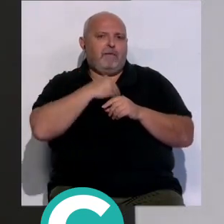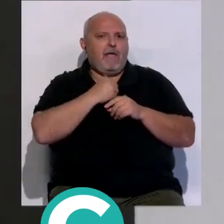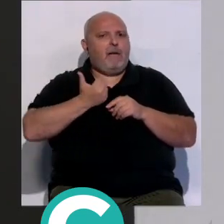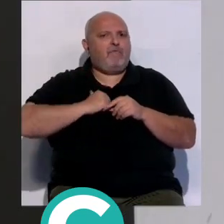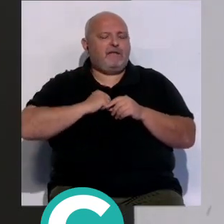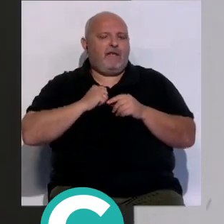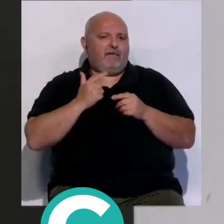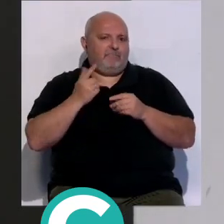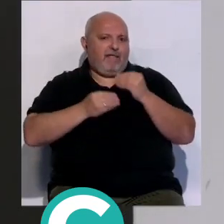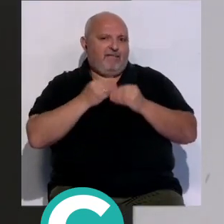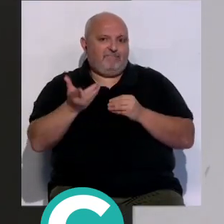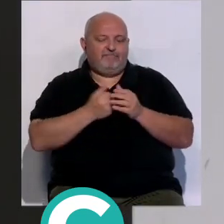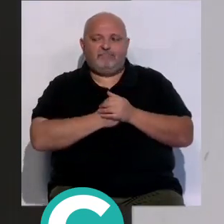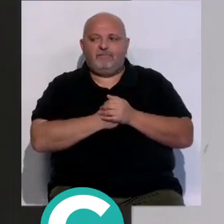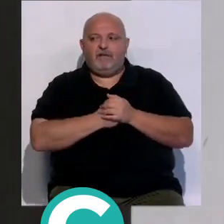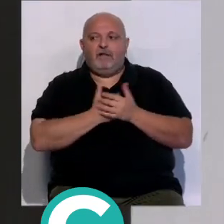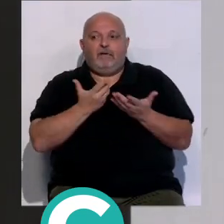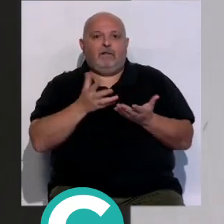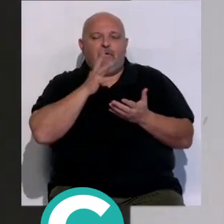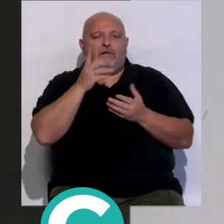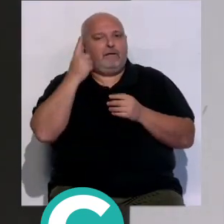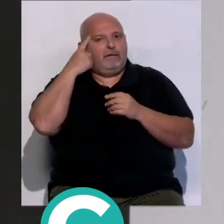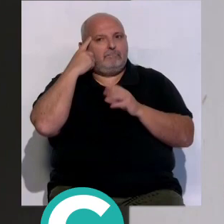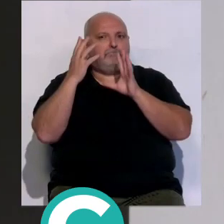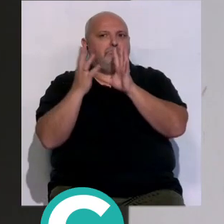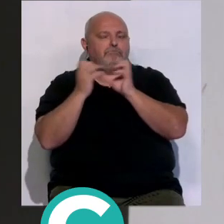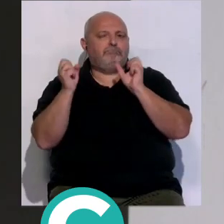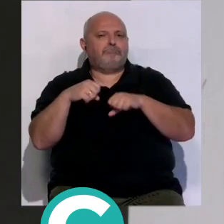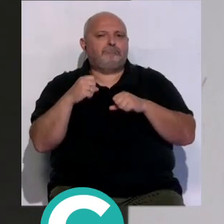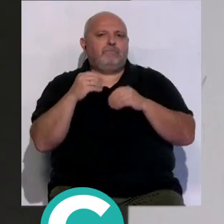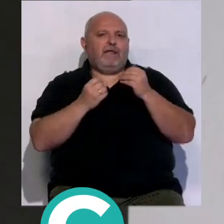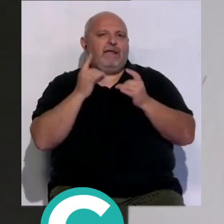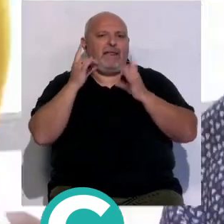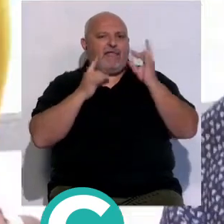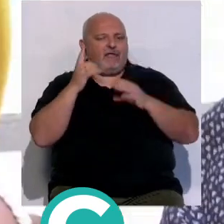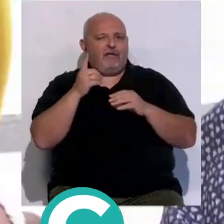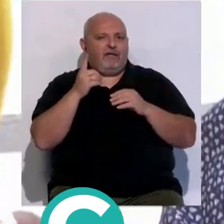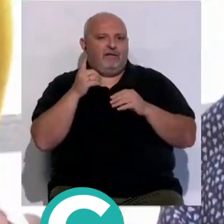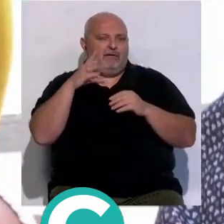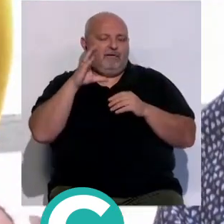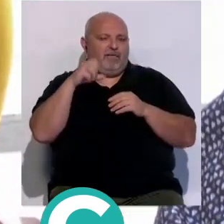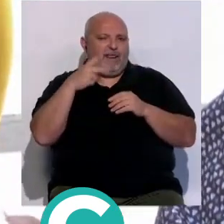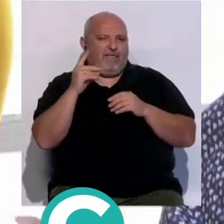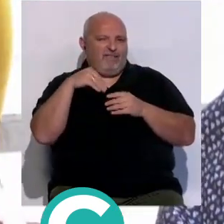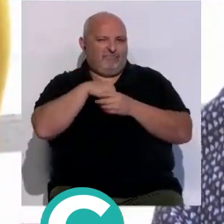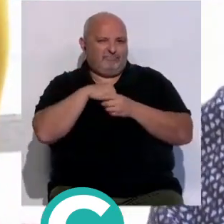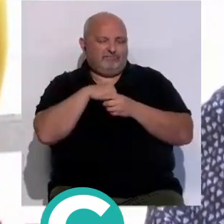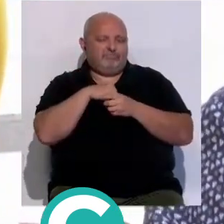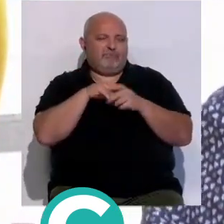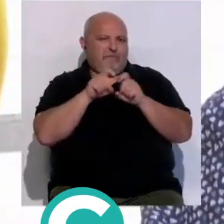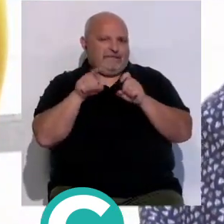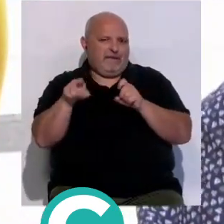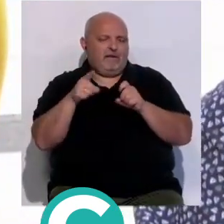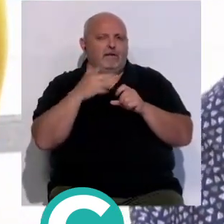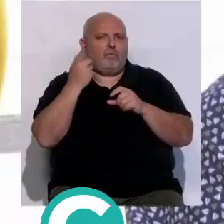aprovecharlo y no hacer algo con ello entonces bueno nos pusimos de acuerdo hicimos una residencia de creación en la CND el año pasado y durante una